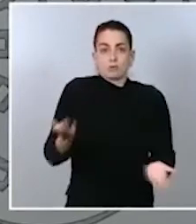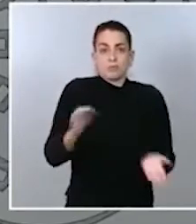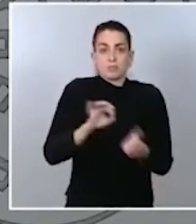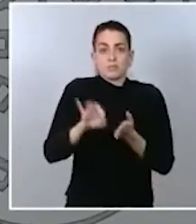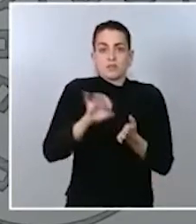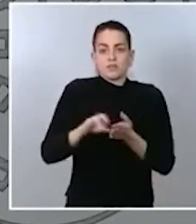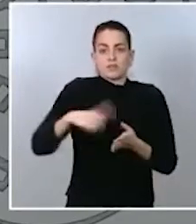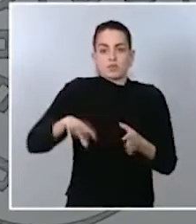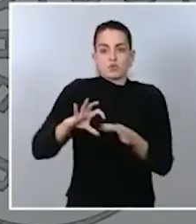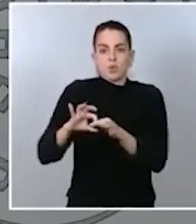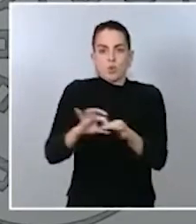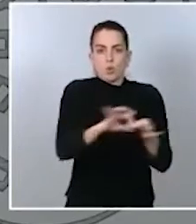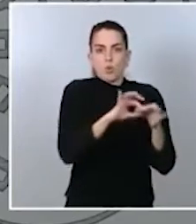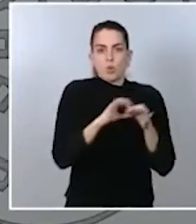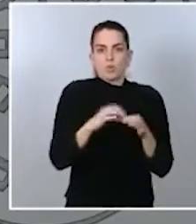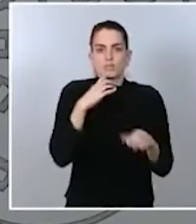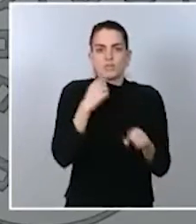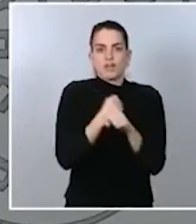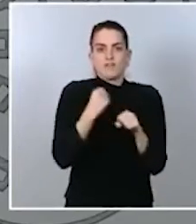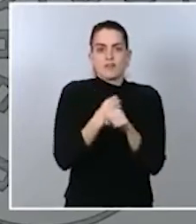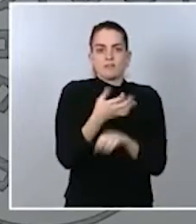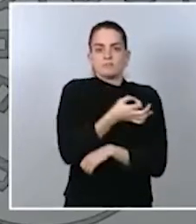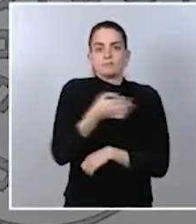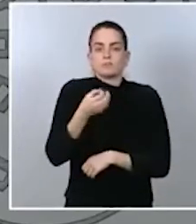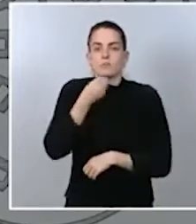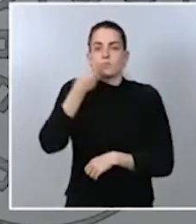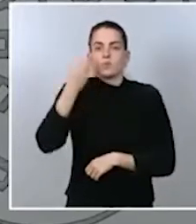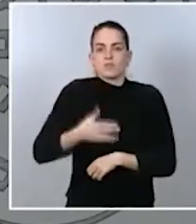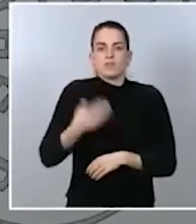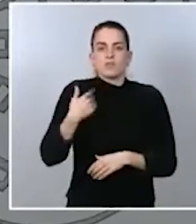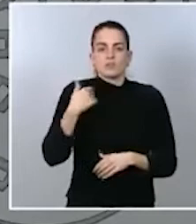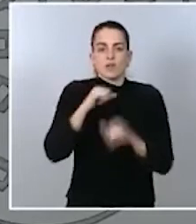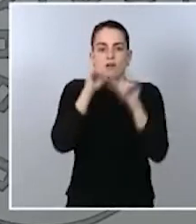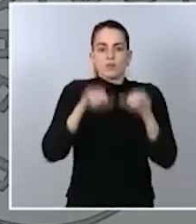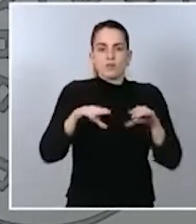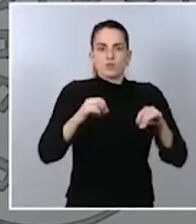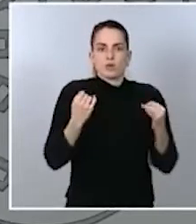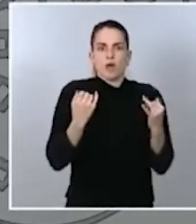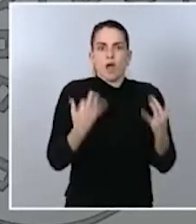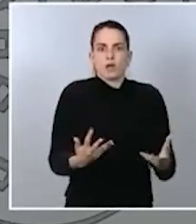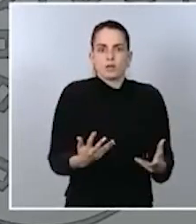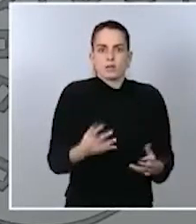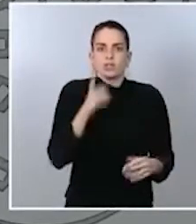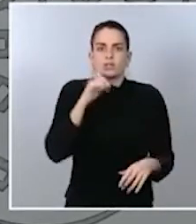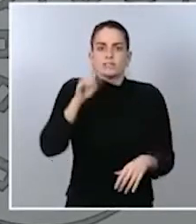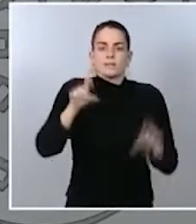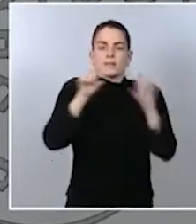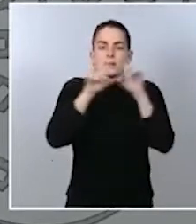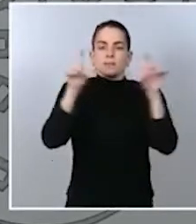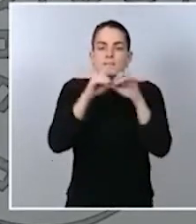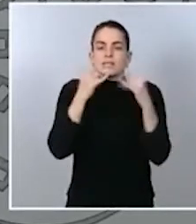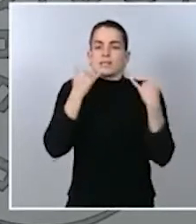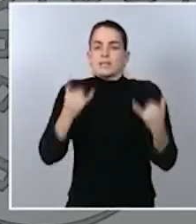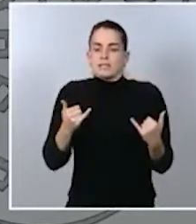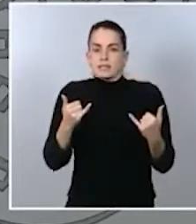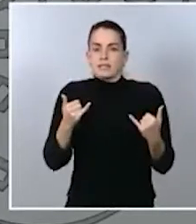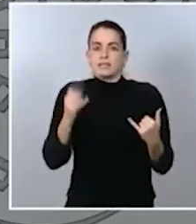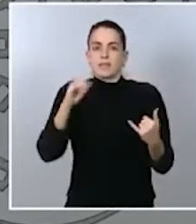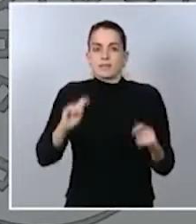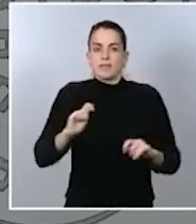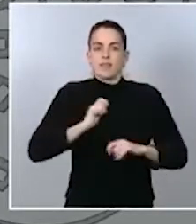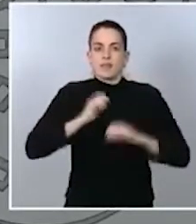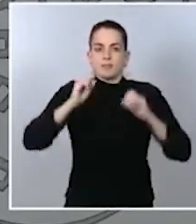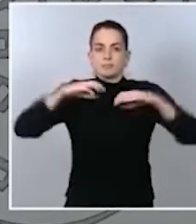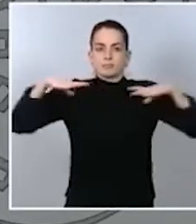de forma eficiente, de forma bastante ágil, y también las empresas energéticas suministrando la energía al